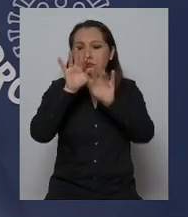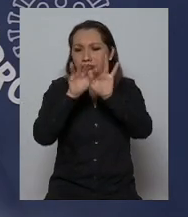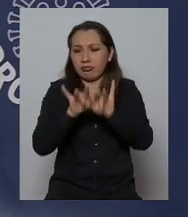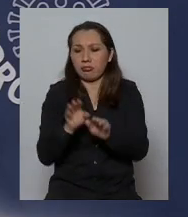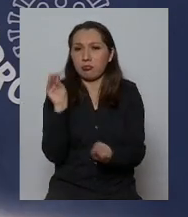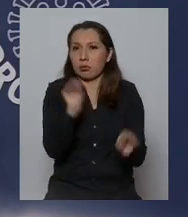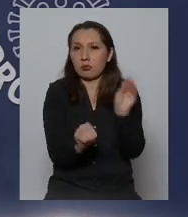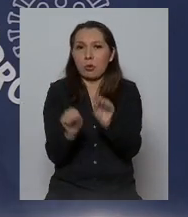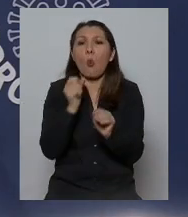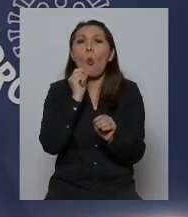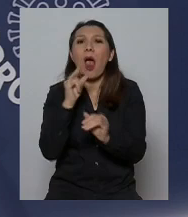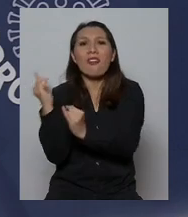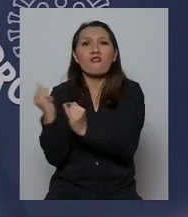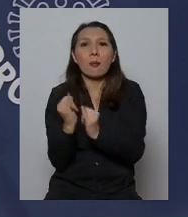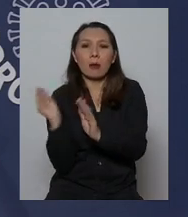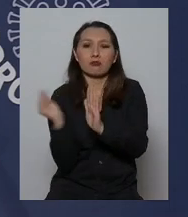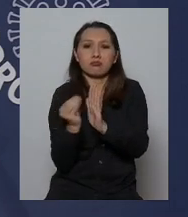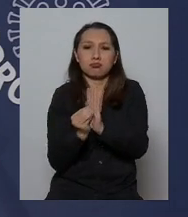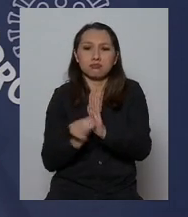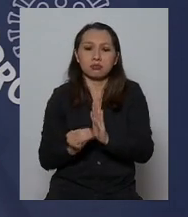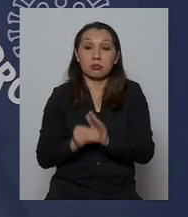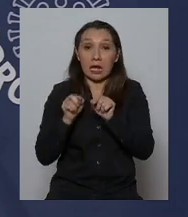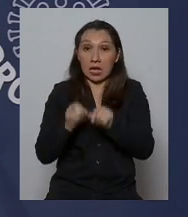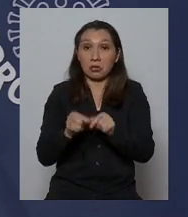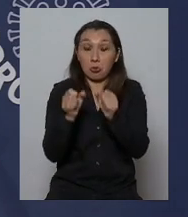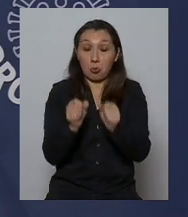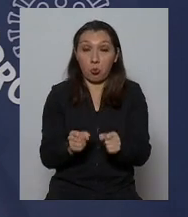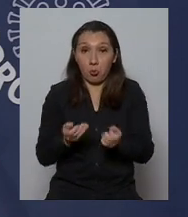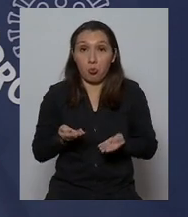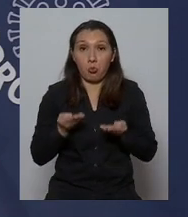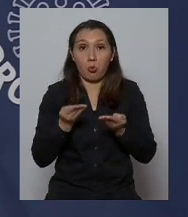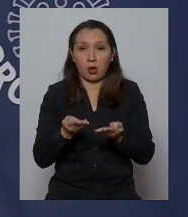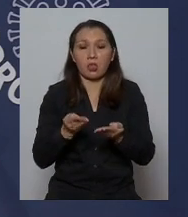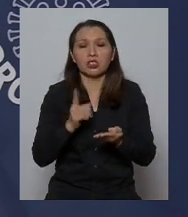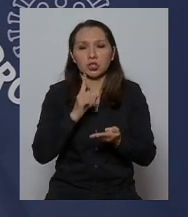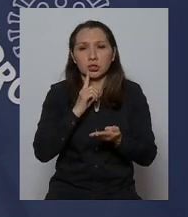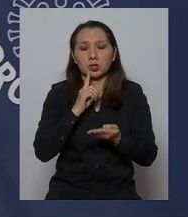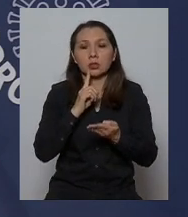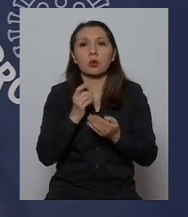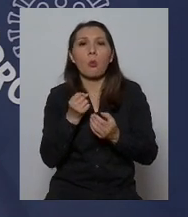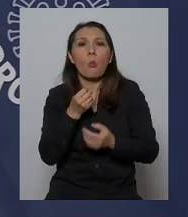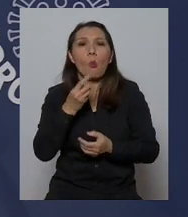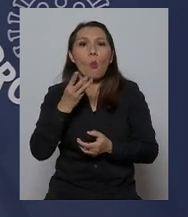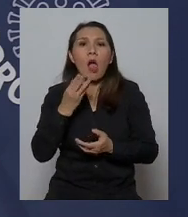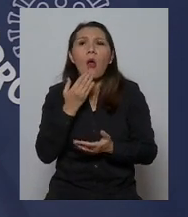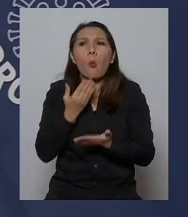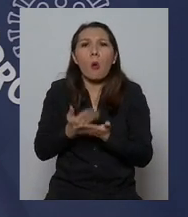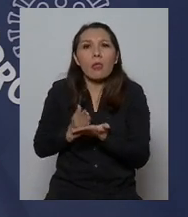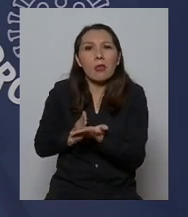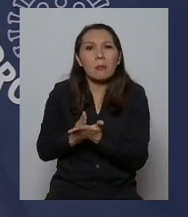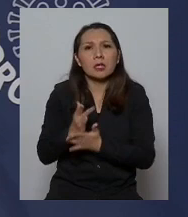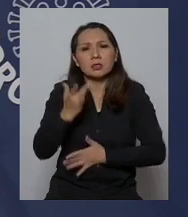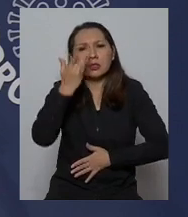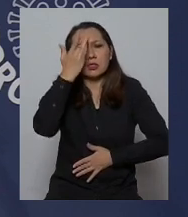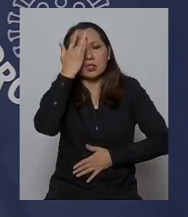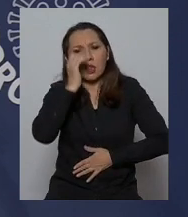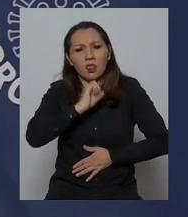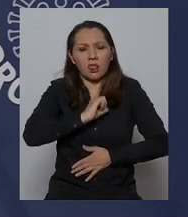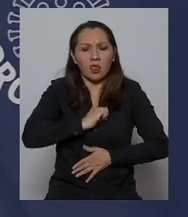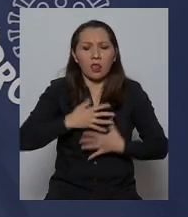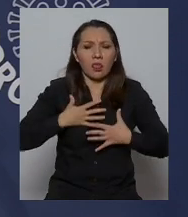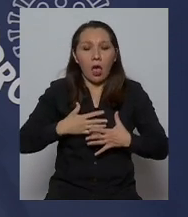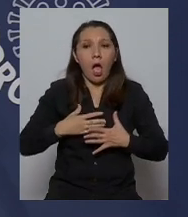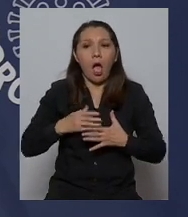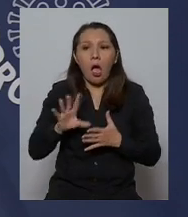respecto al informe en que en estos casos hoy día ya podemos tener información de cuánto comenzó el síntoma y